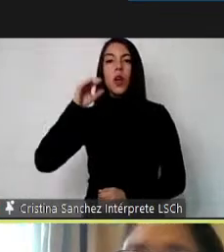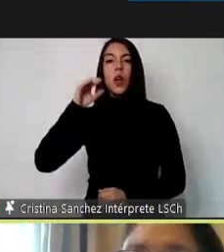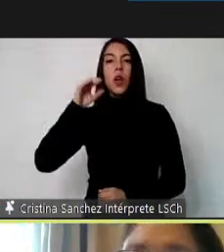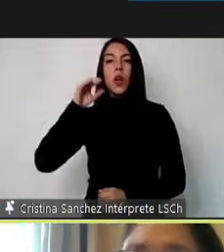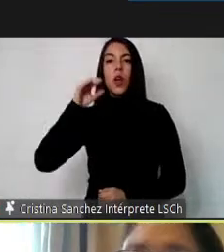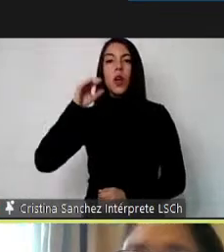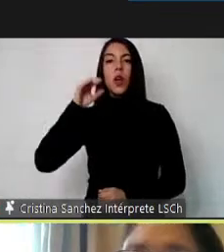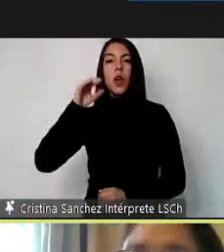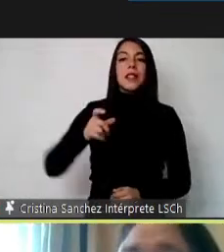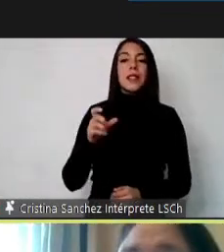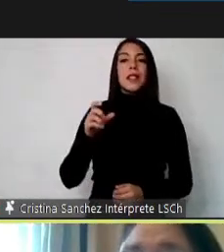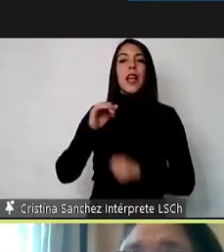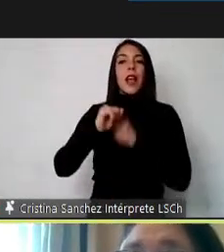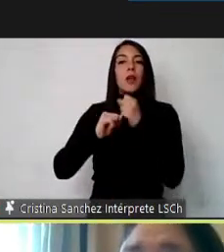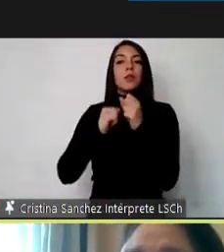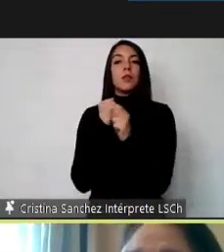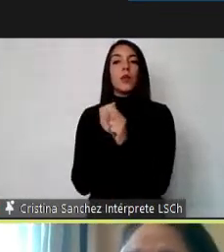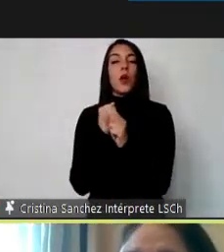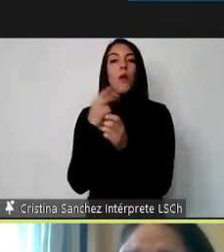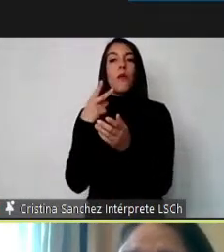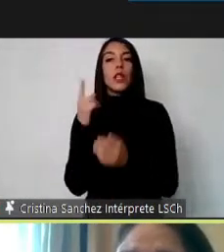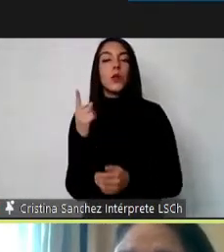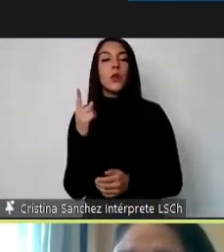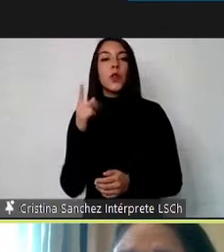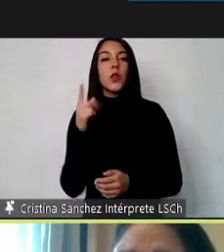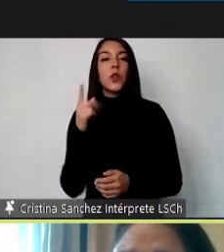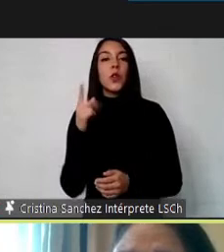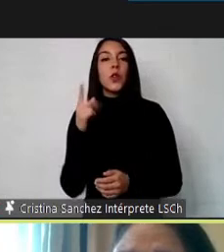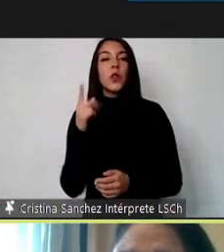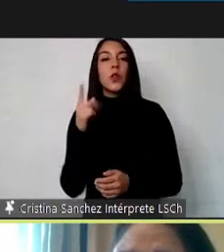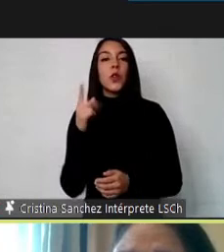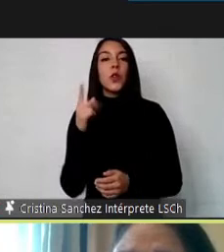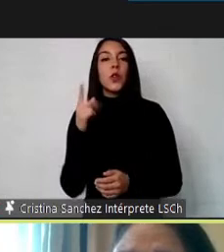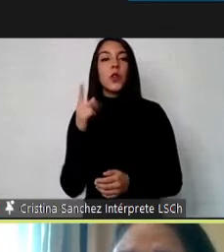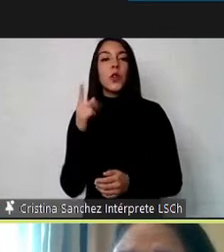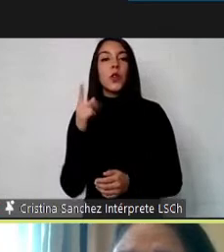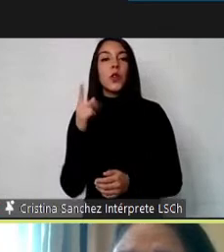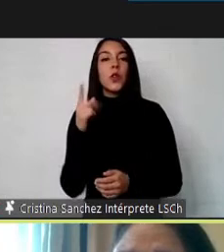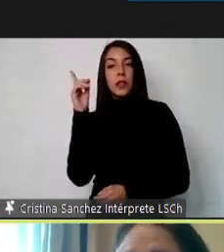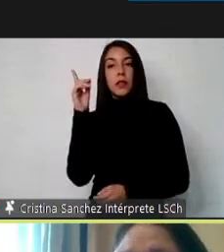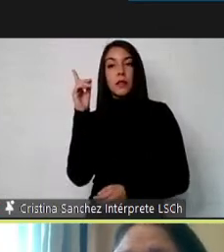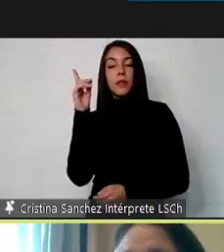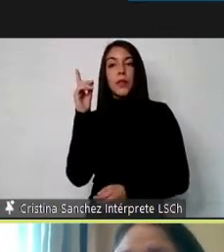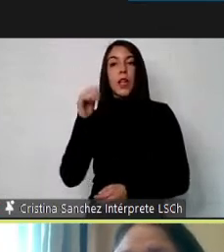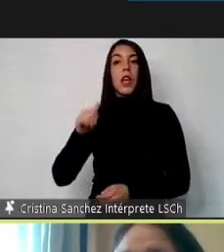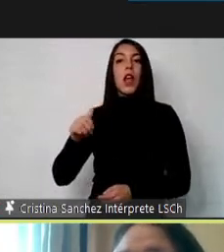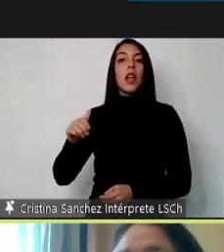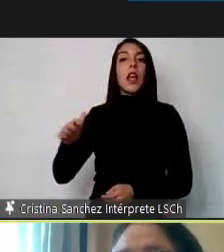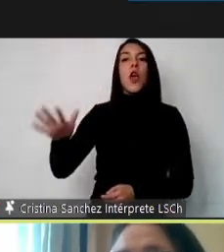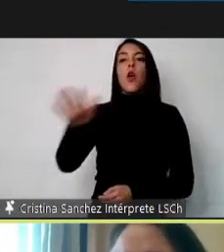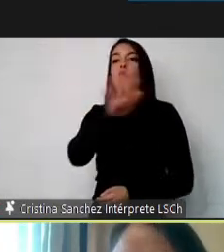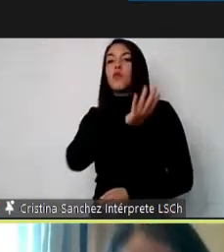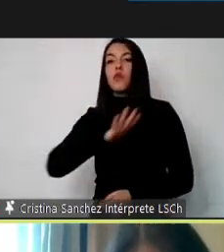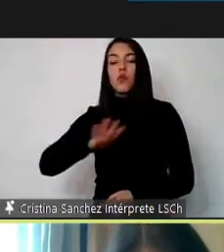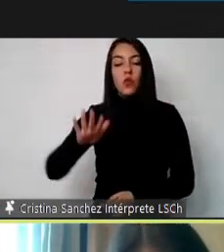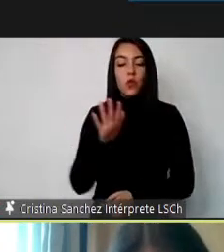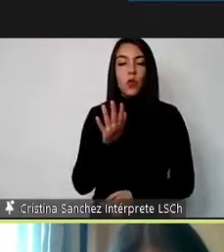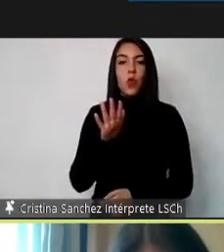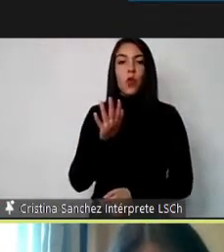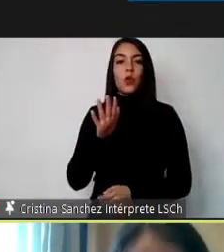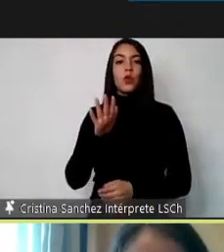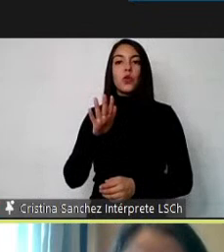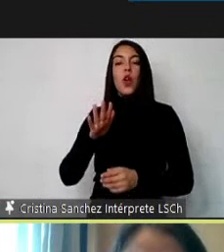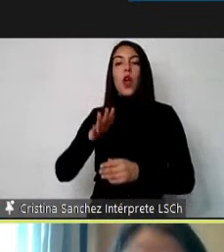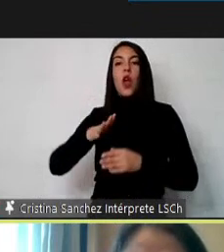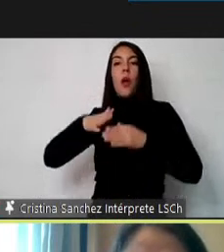sea el siglo de respeto a la discapacidad para que todos y todas puedan desplegar todo su